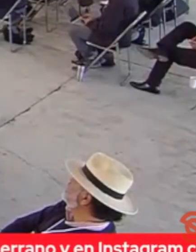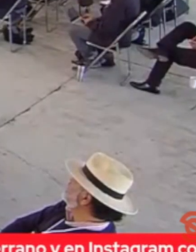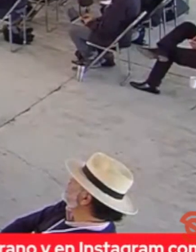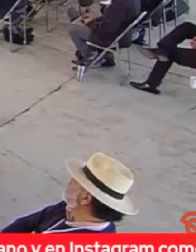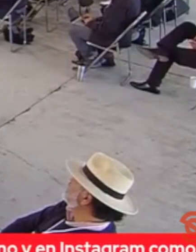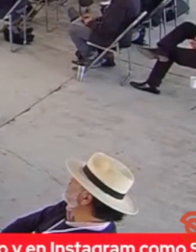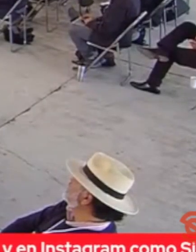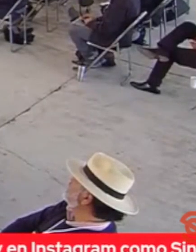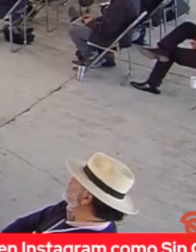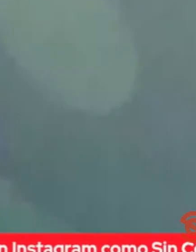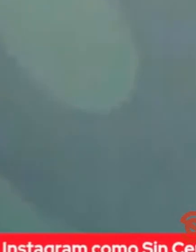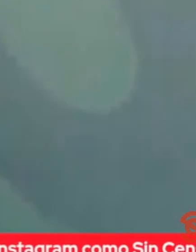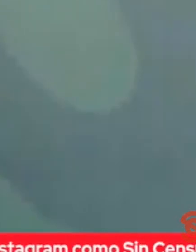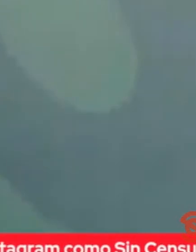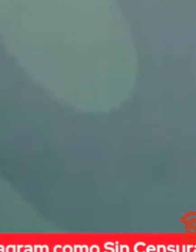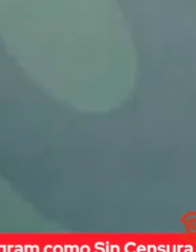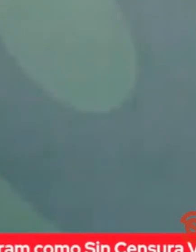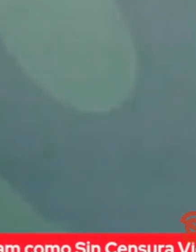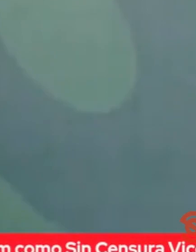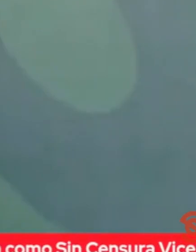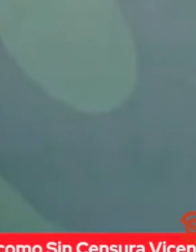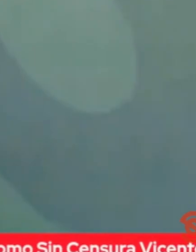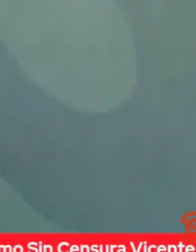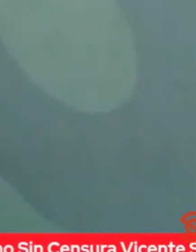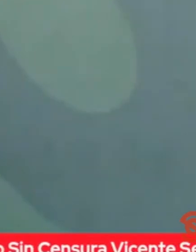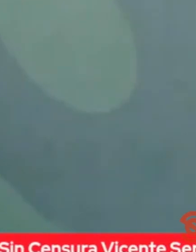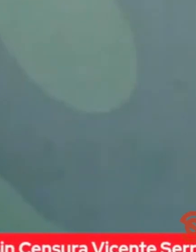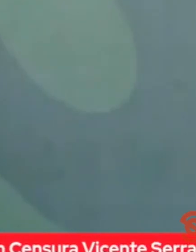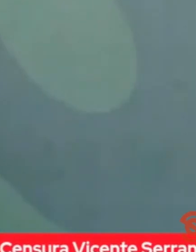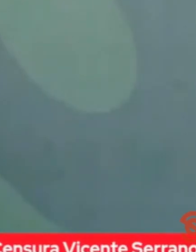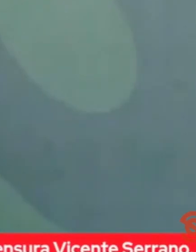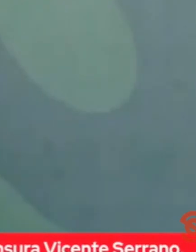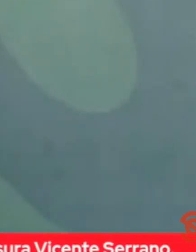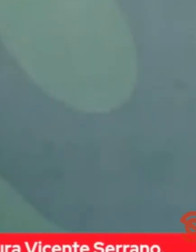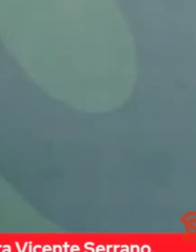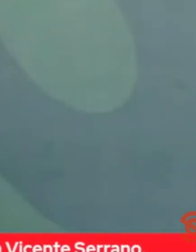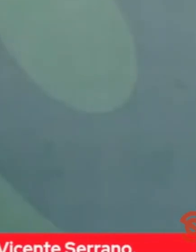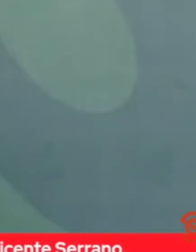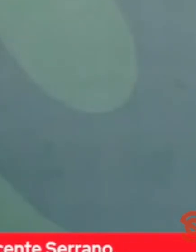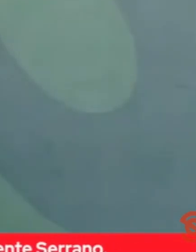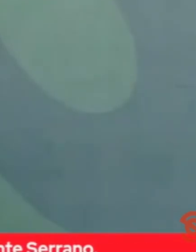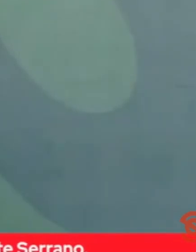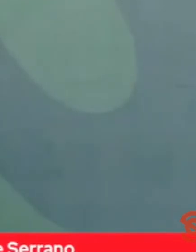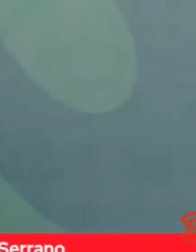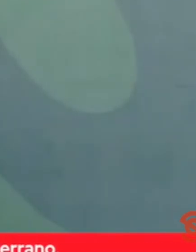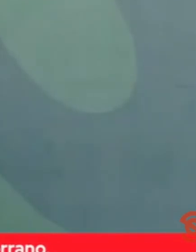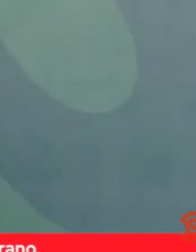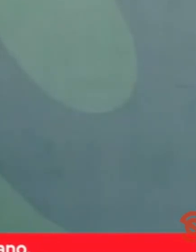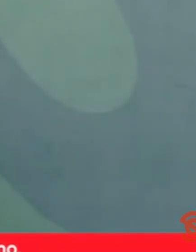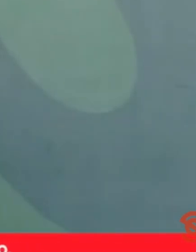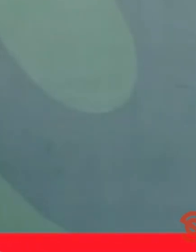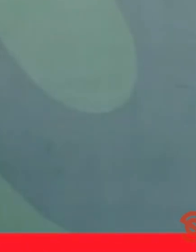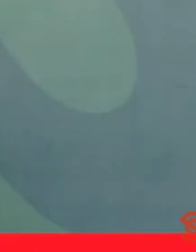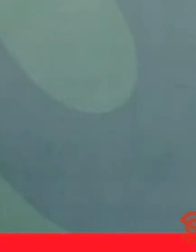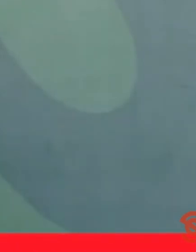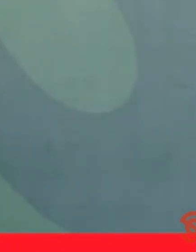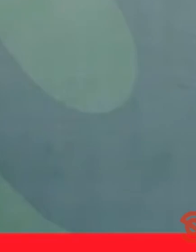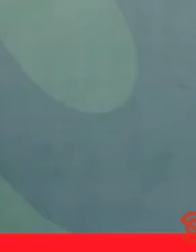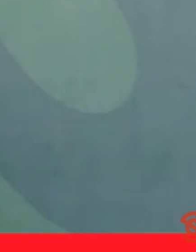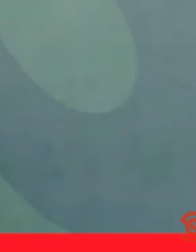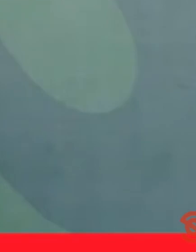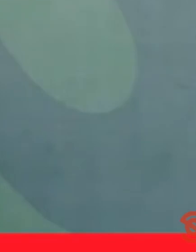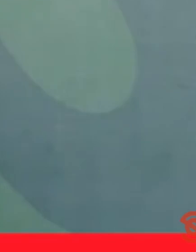Entonces, yo tengo confianza de que se logre un acuerdo, un plan.